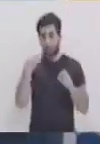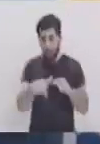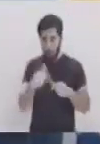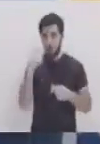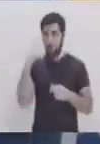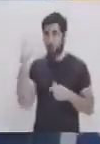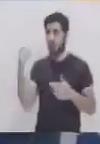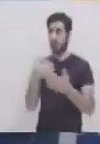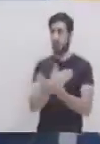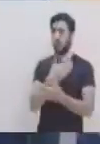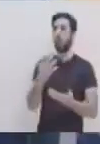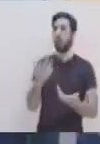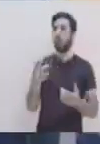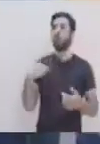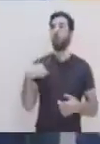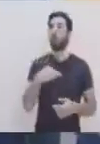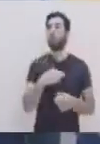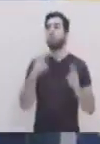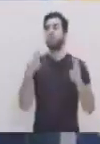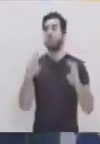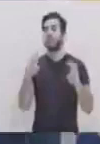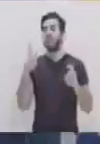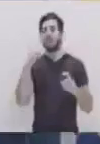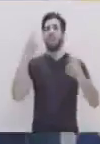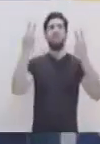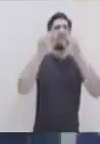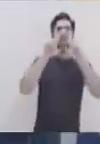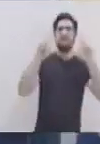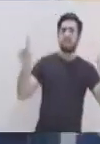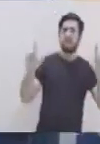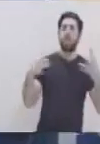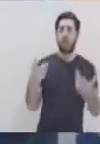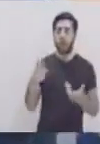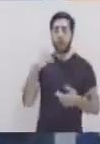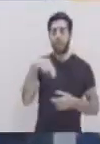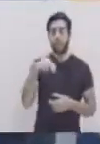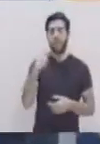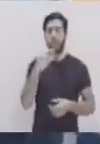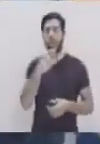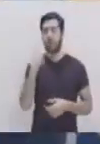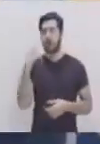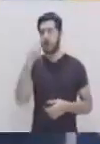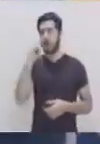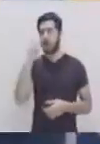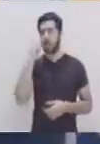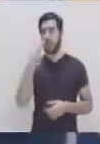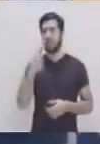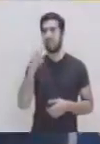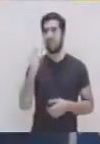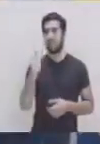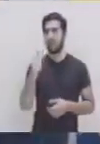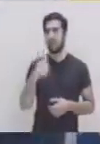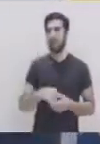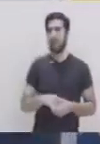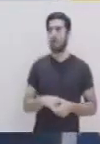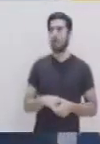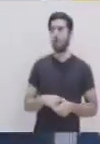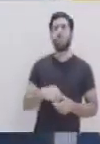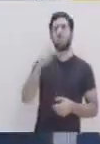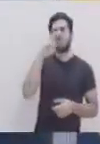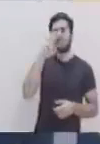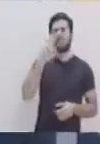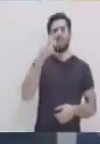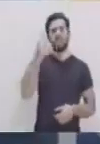realmente. Podemos decir que es del nuevo siglo. ¿Cuál es este tema? Es la narrativa tras medio. Es necesario